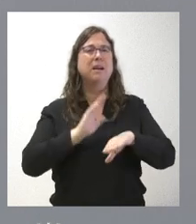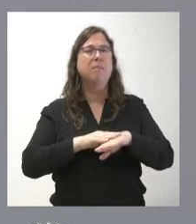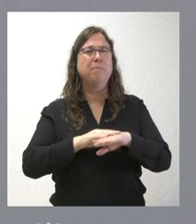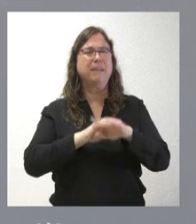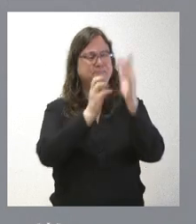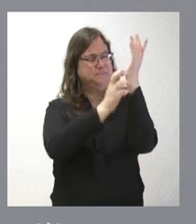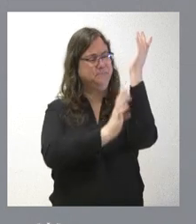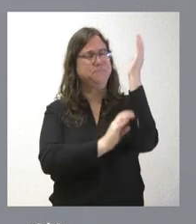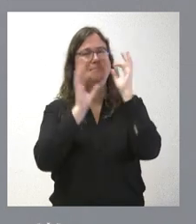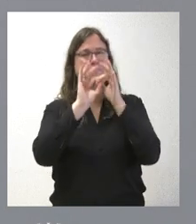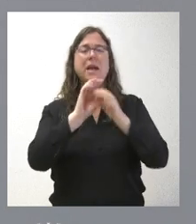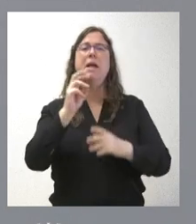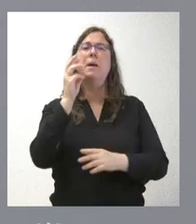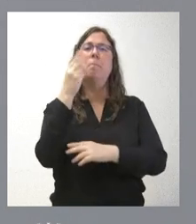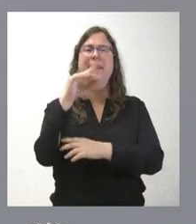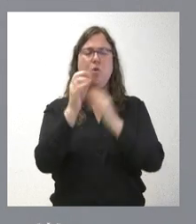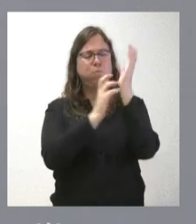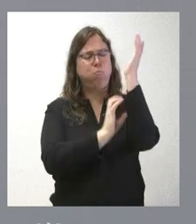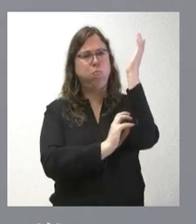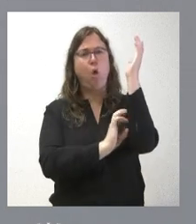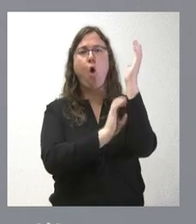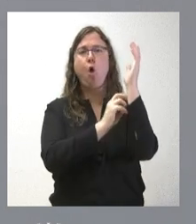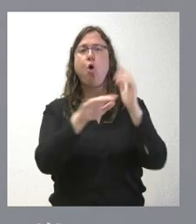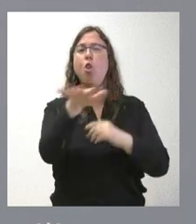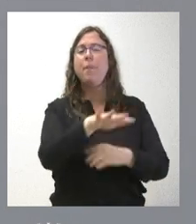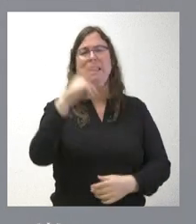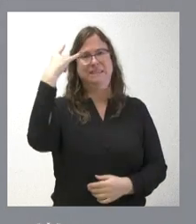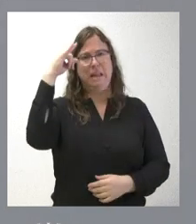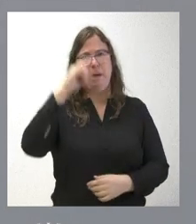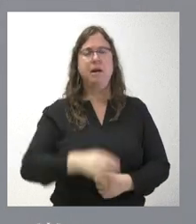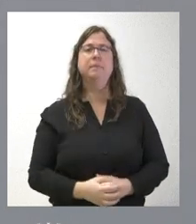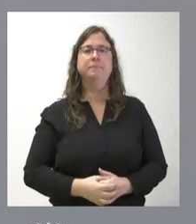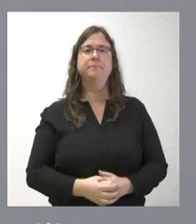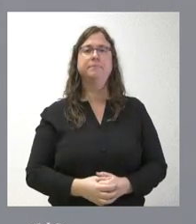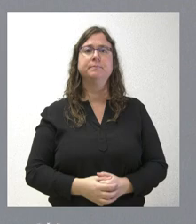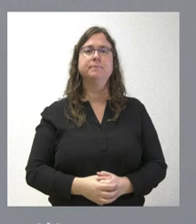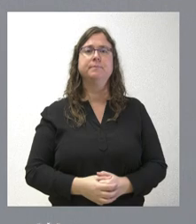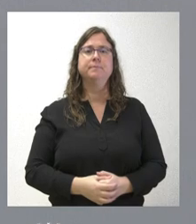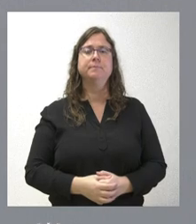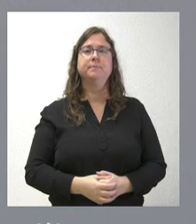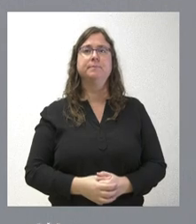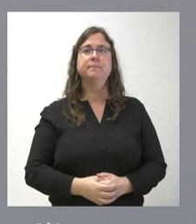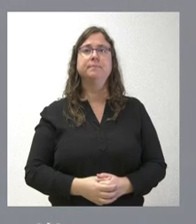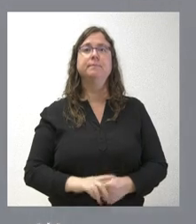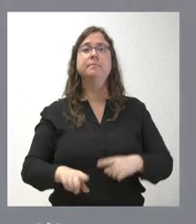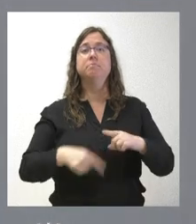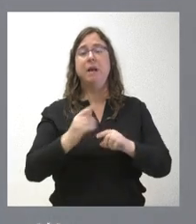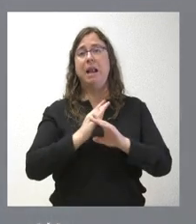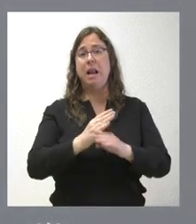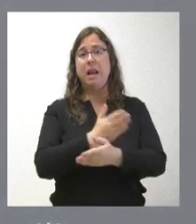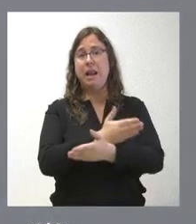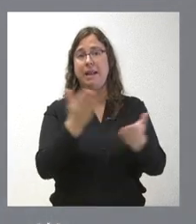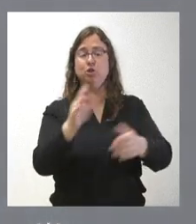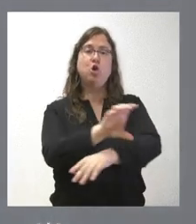madera del pino en Castilla y León, en este caso en Salamanca. Ya avanzando para el resto de